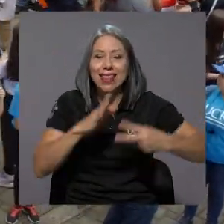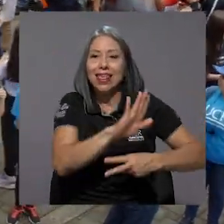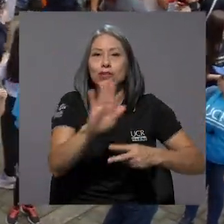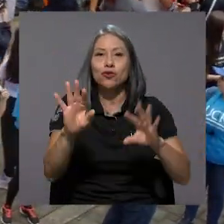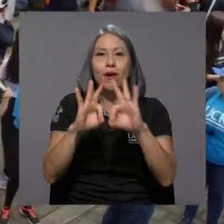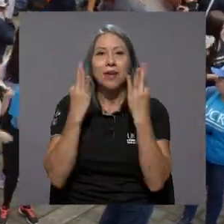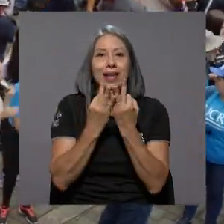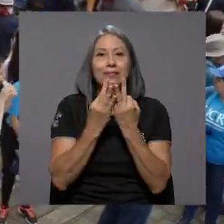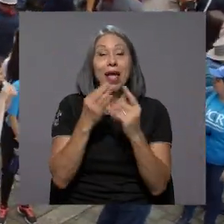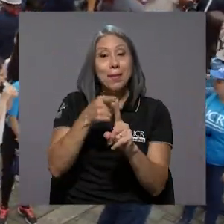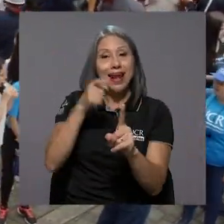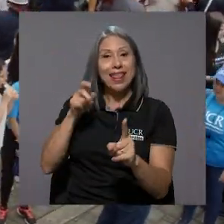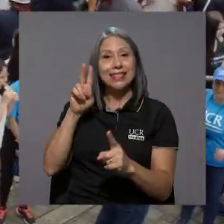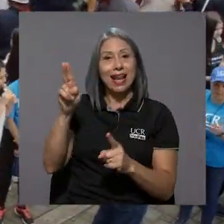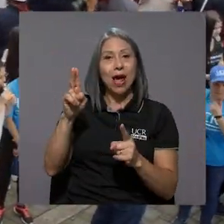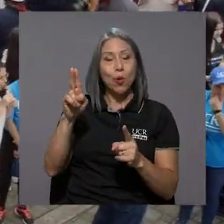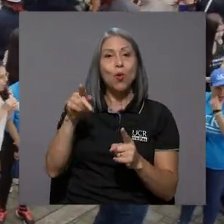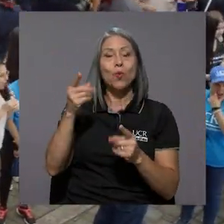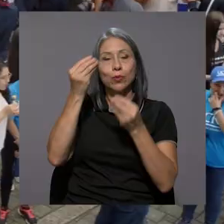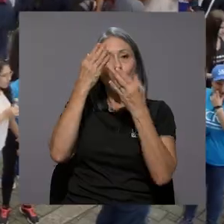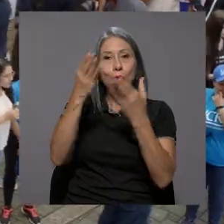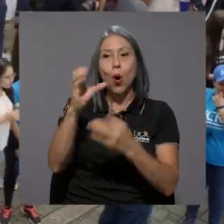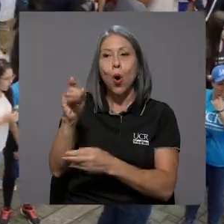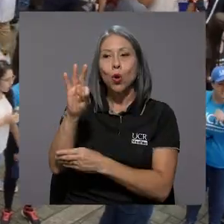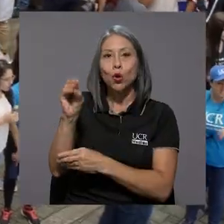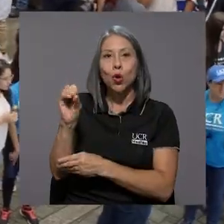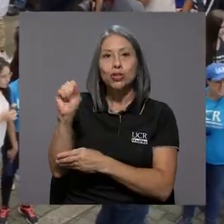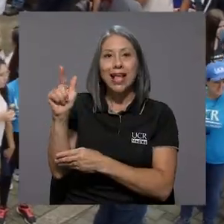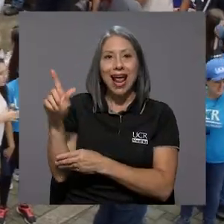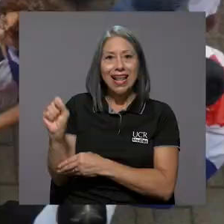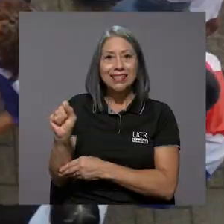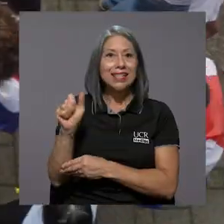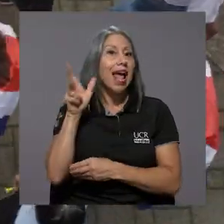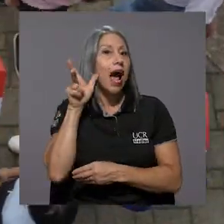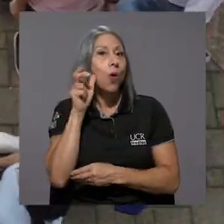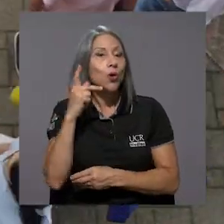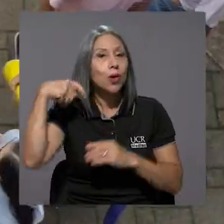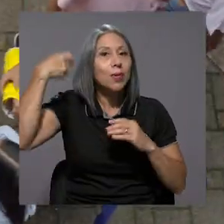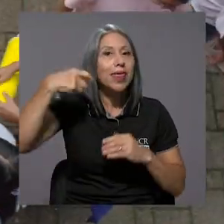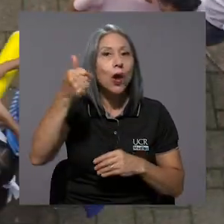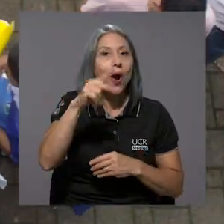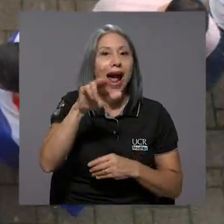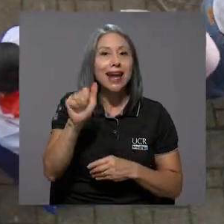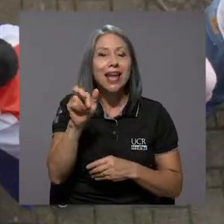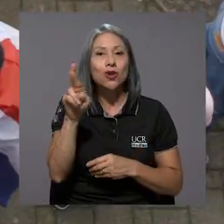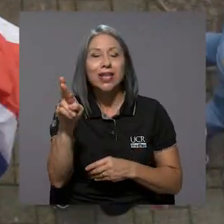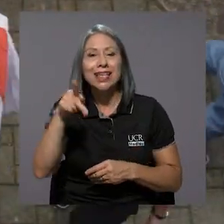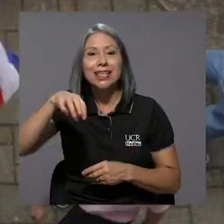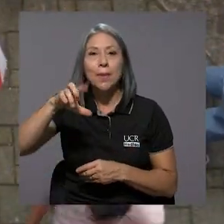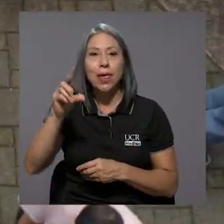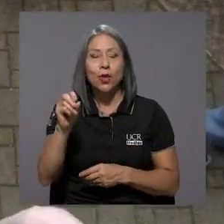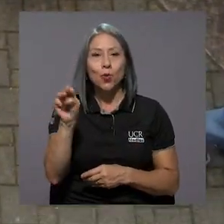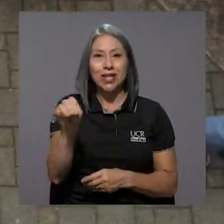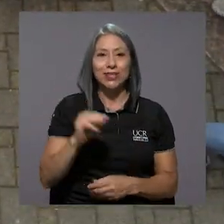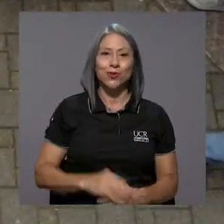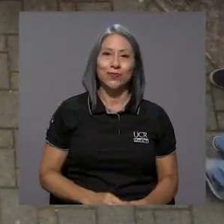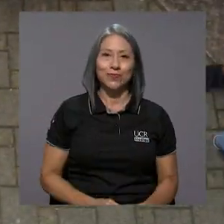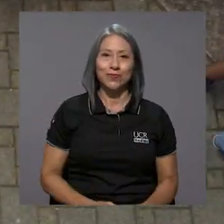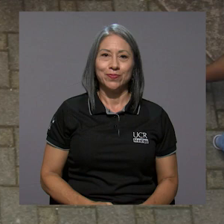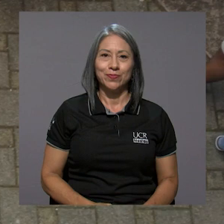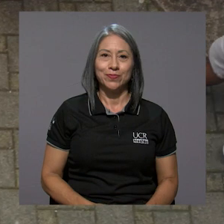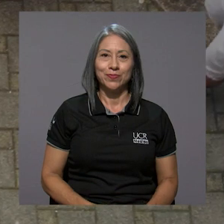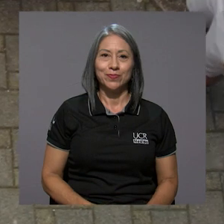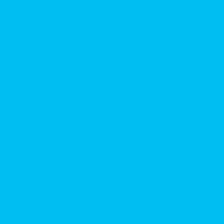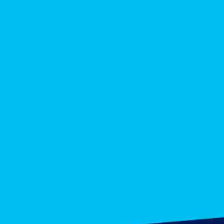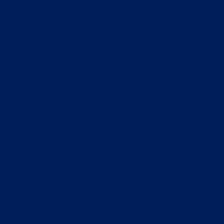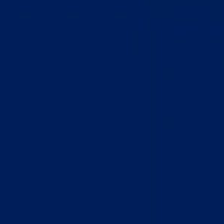mejorar la calidad de vida de sus familiares. Para Desde la U, una nota de Otto Salas y en audio y video, Jania Rodríguez y